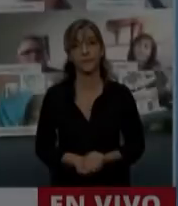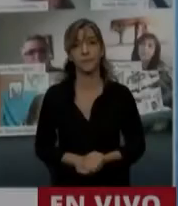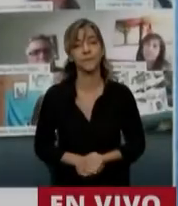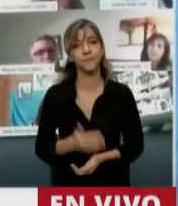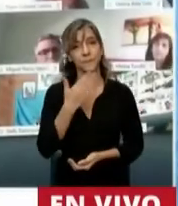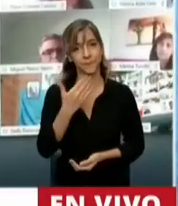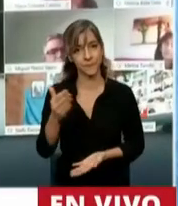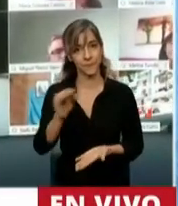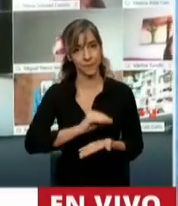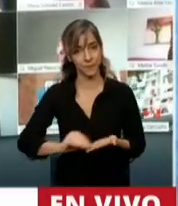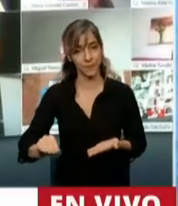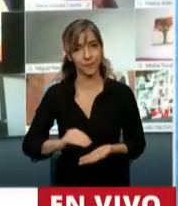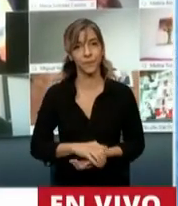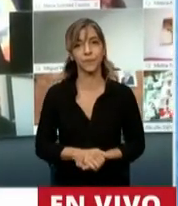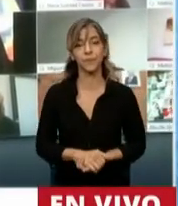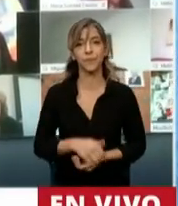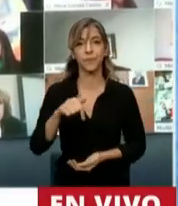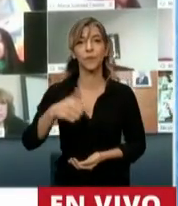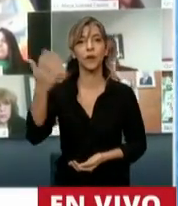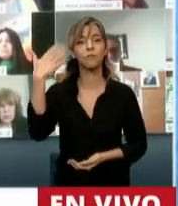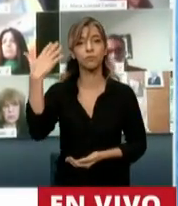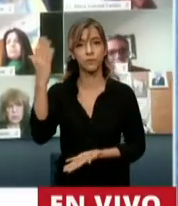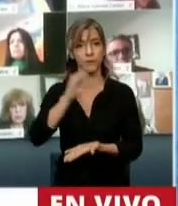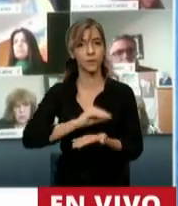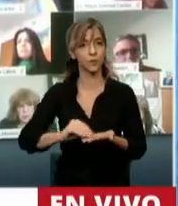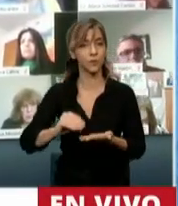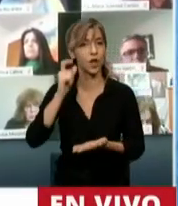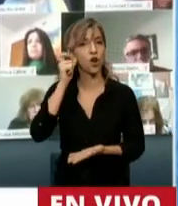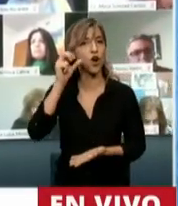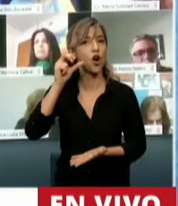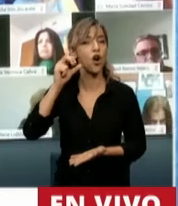Tiene la palabra el diputado Pablo González.